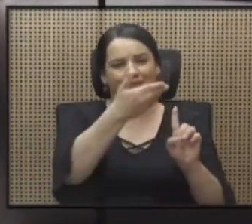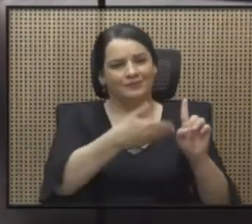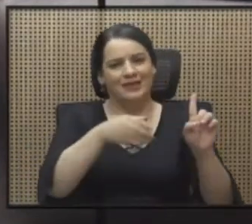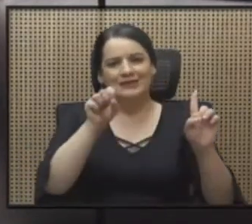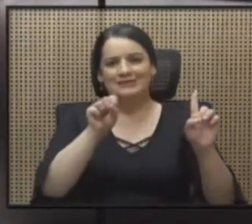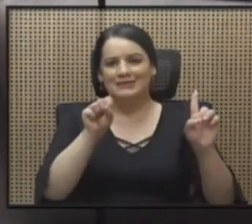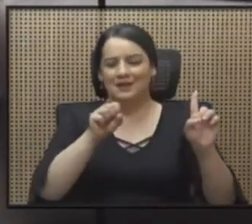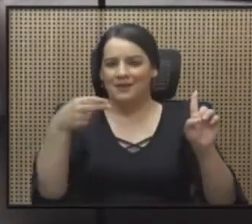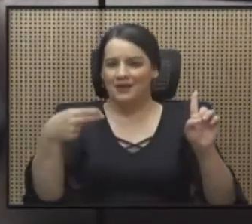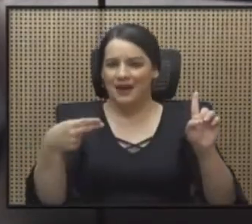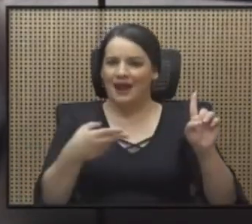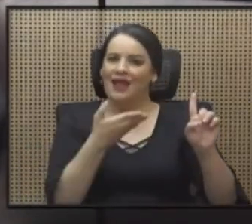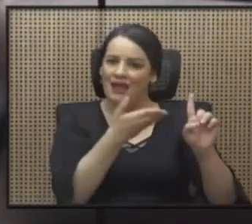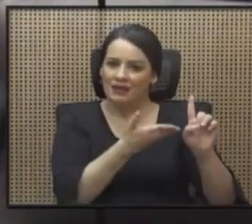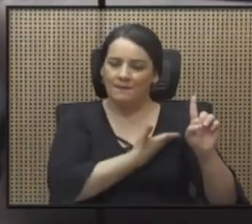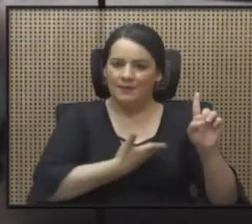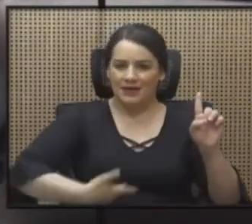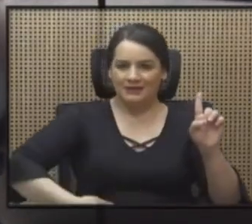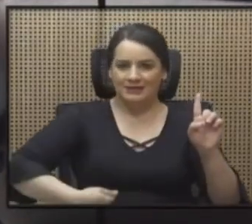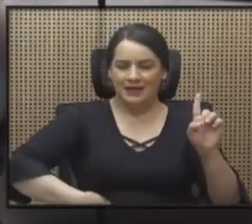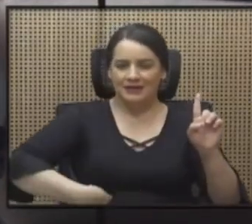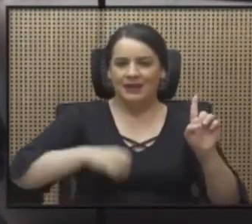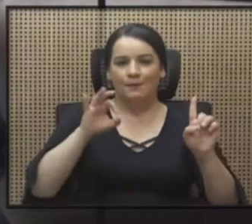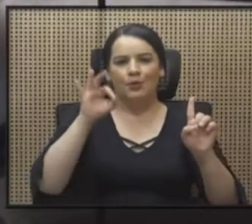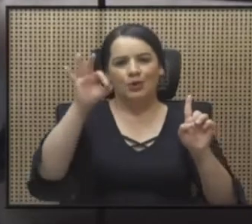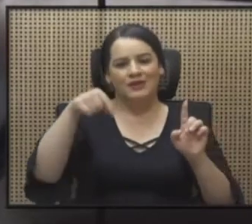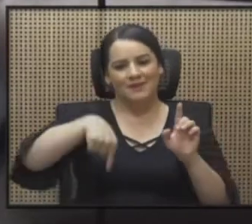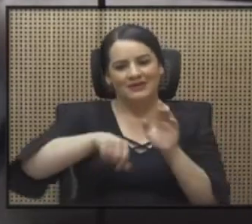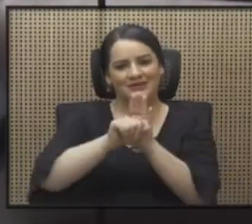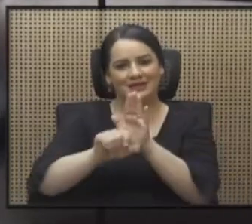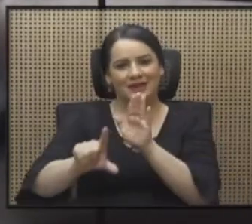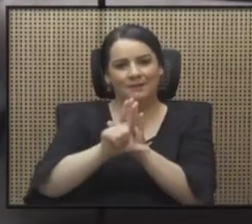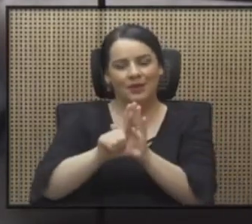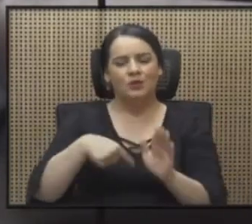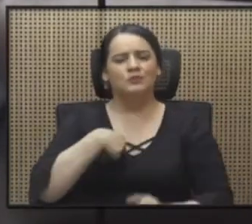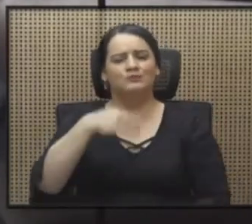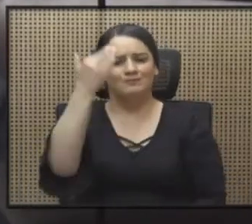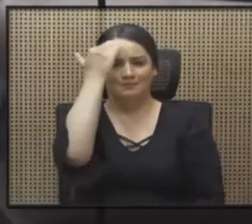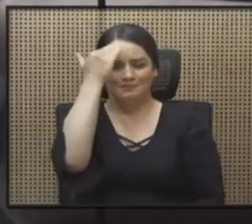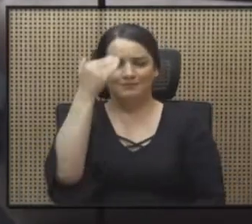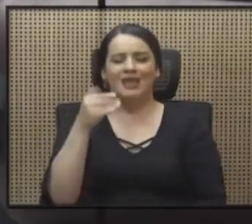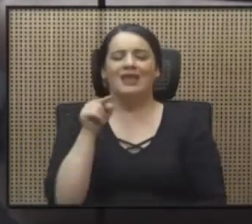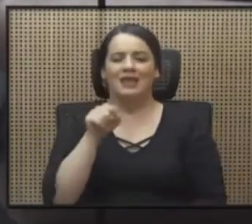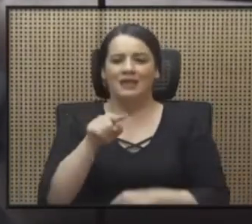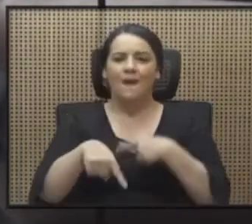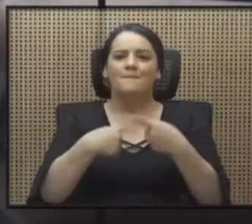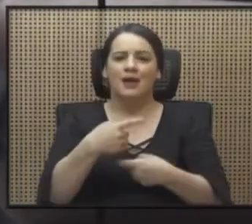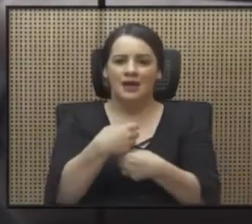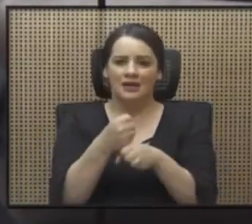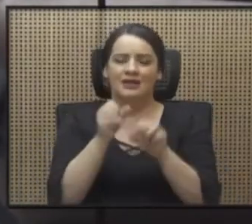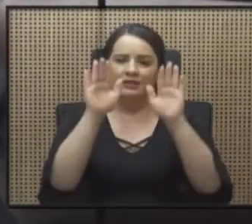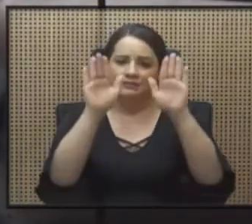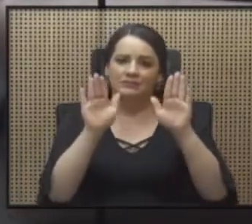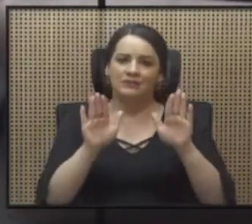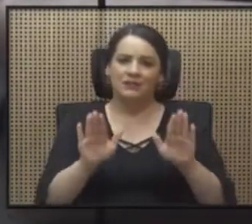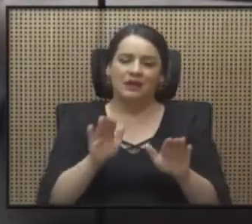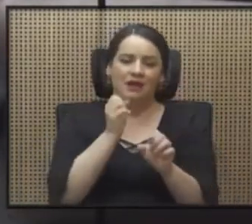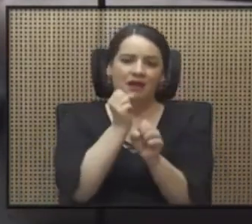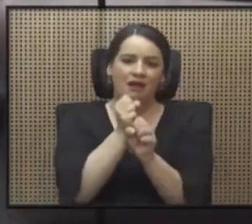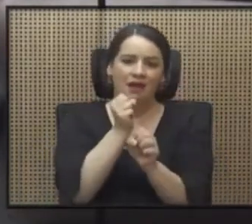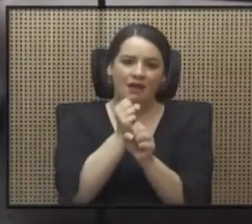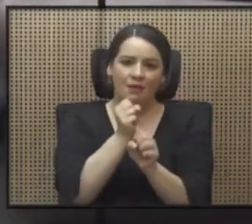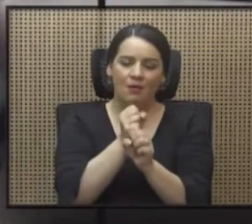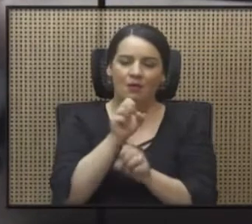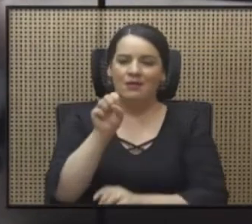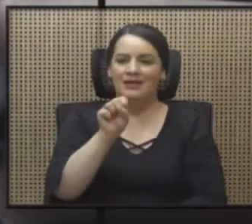próxima presidenta de este Congreso, que estoy segura que hará una extraordinaria labor. Silvia